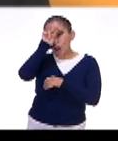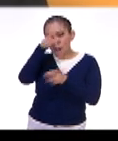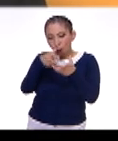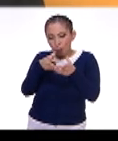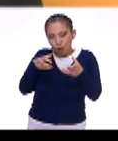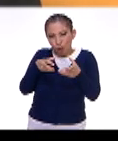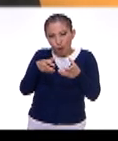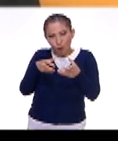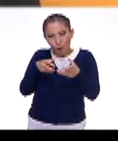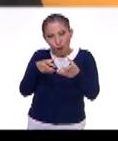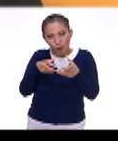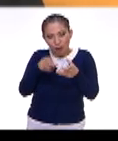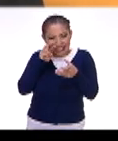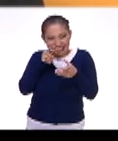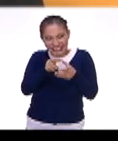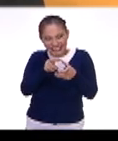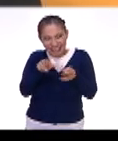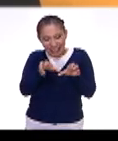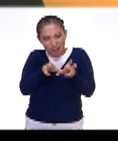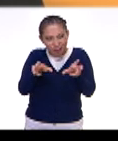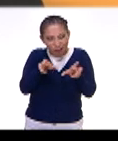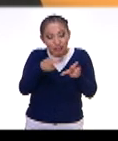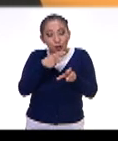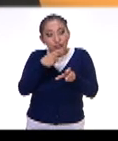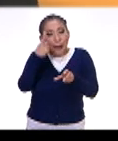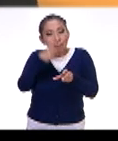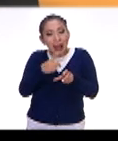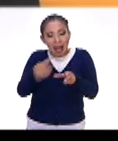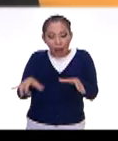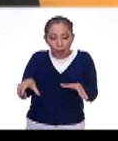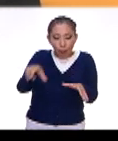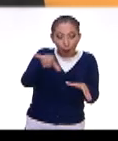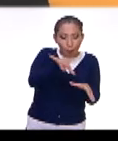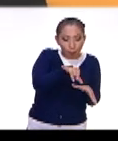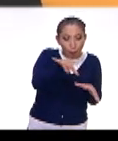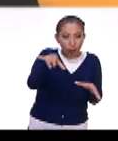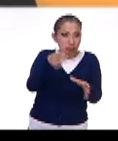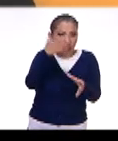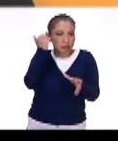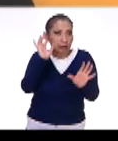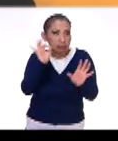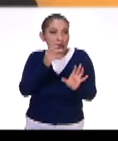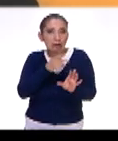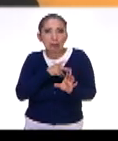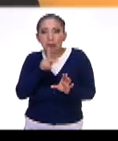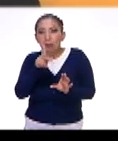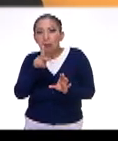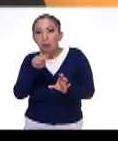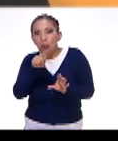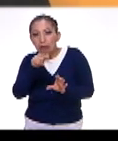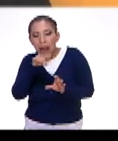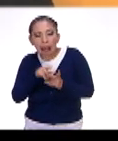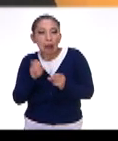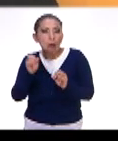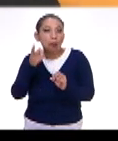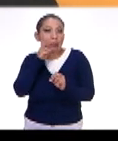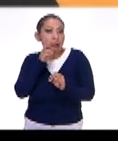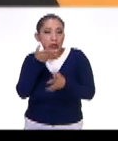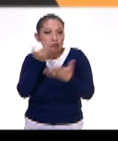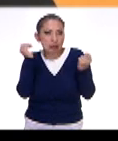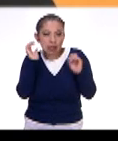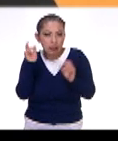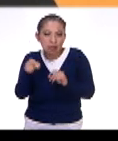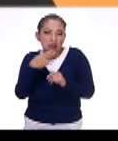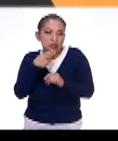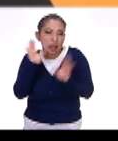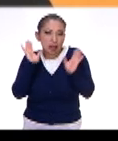gordita que se utilizaba para servir, no sé, a lo mejor pulque, a lo mejor un vino, no